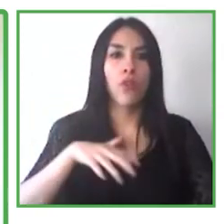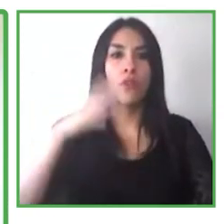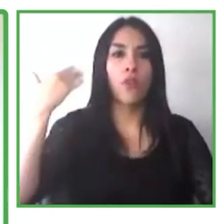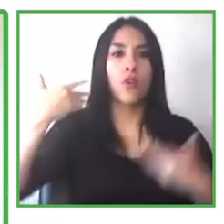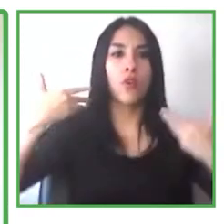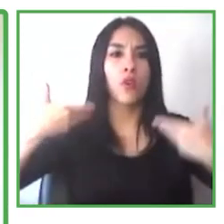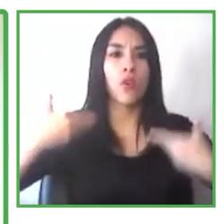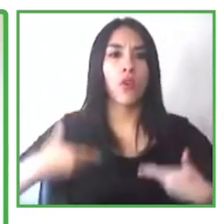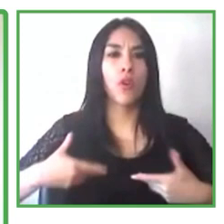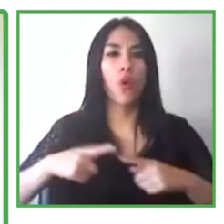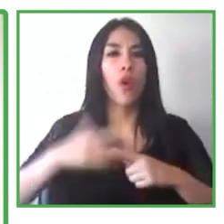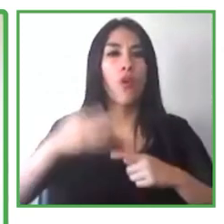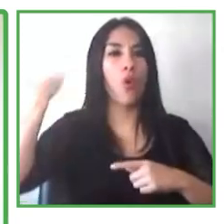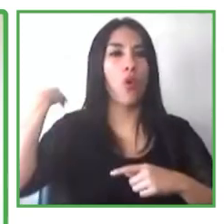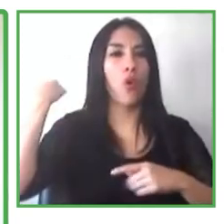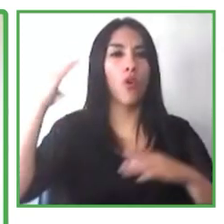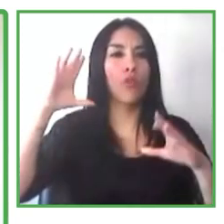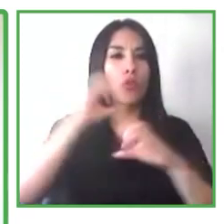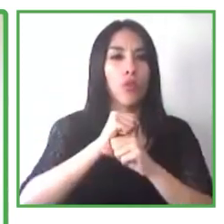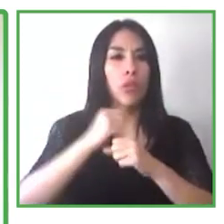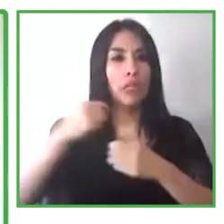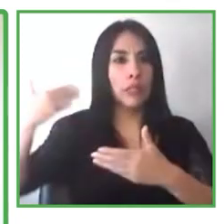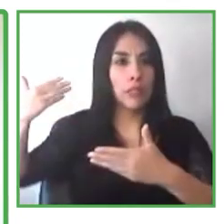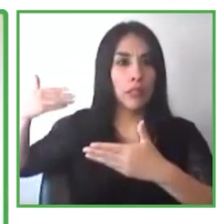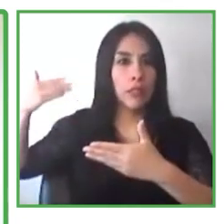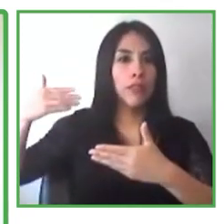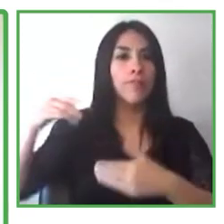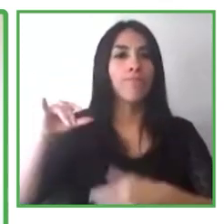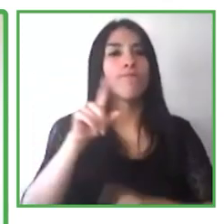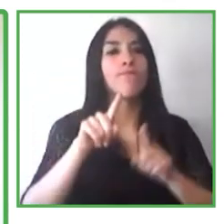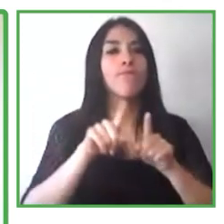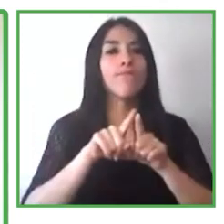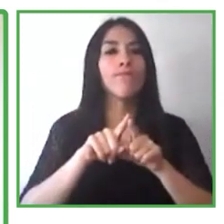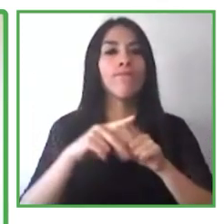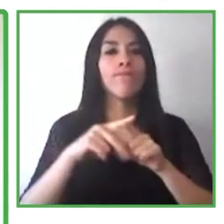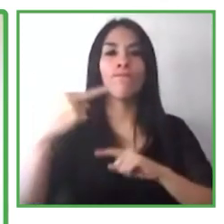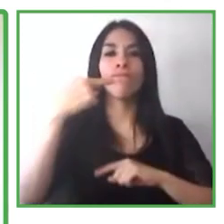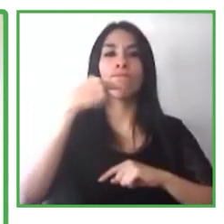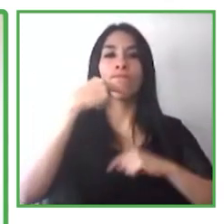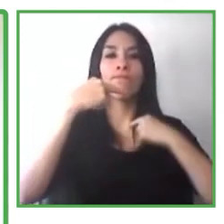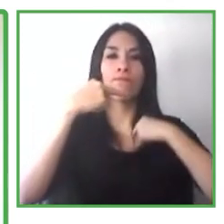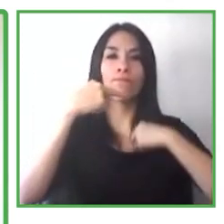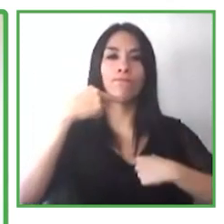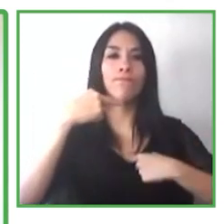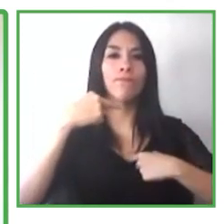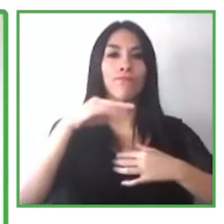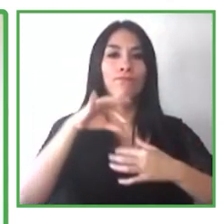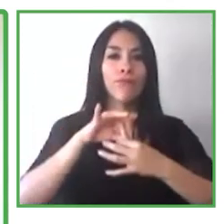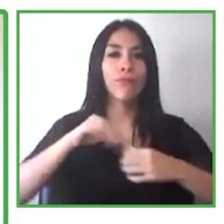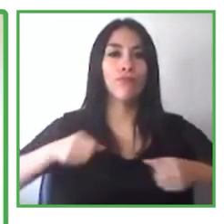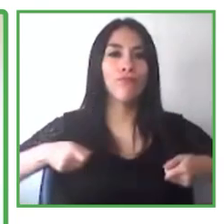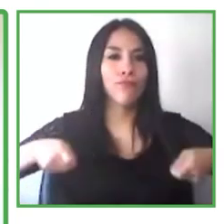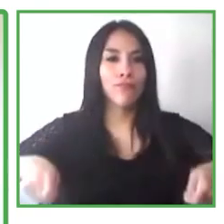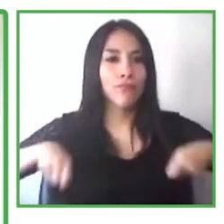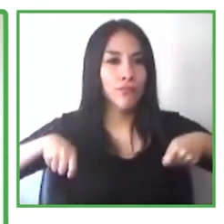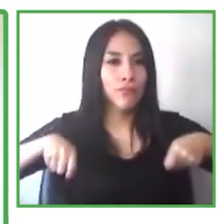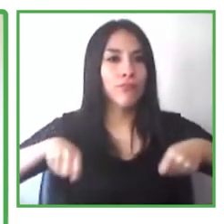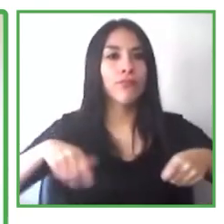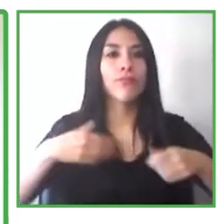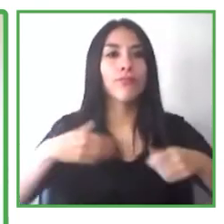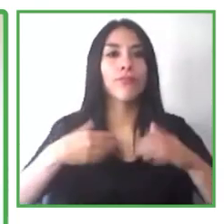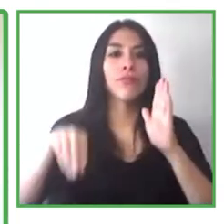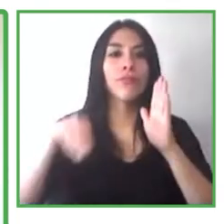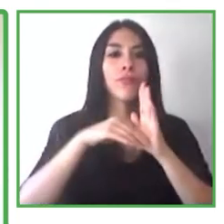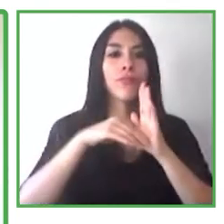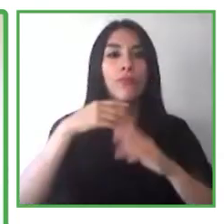como yo estoy en silla de ruedas y soy también una esposa abogada,